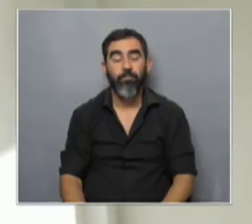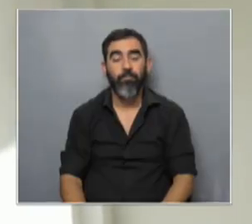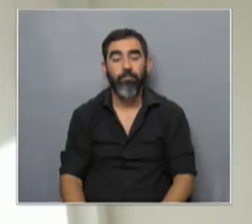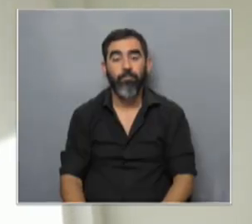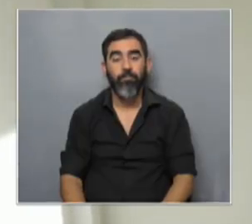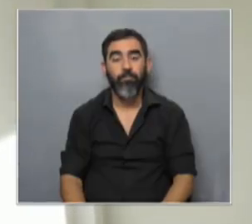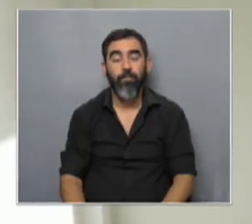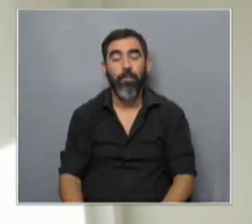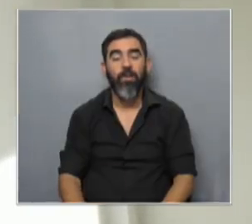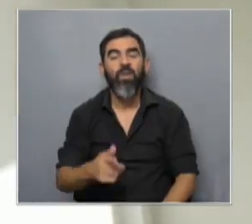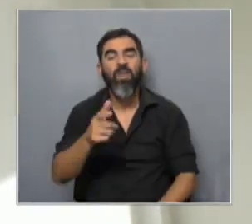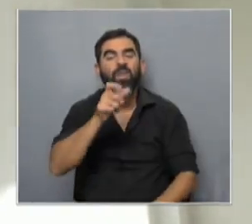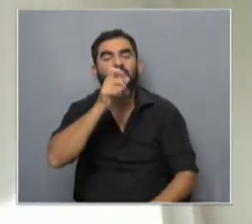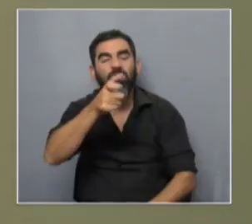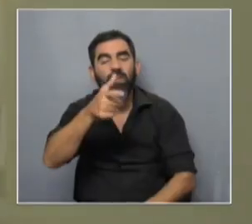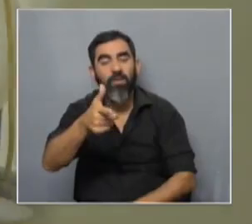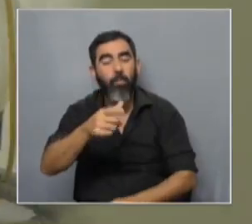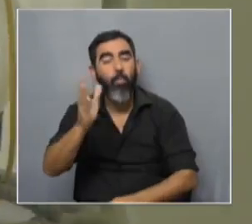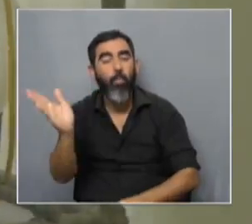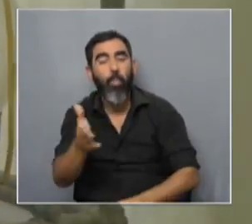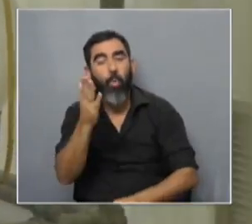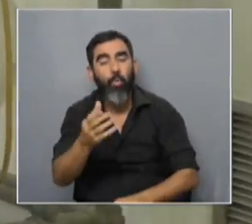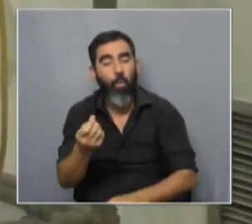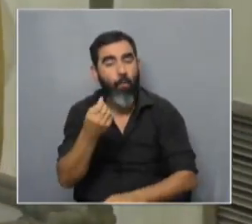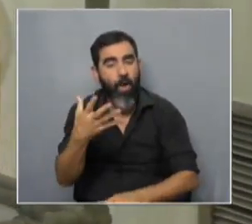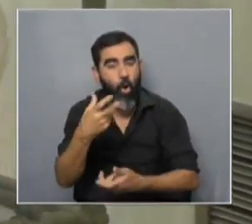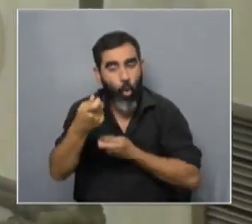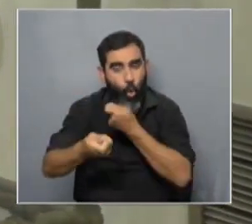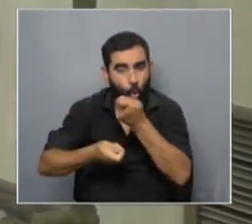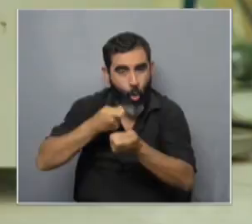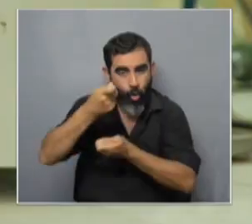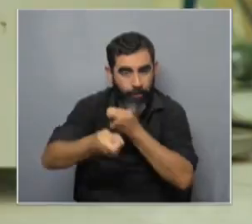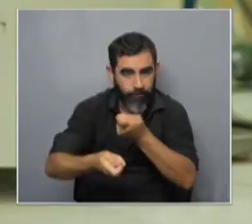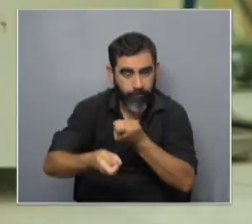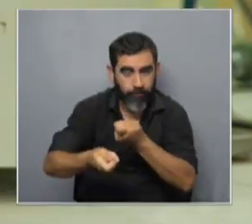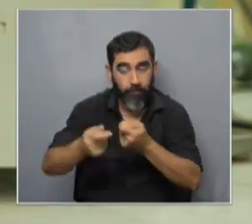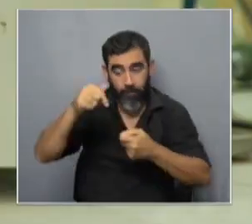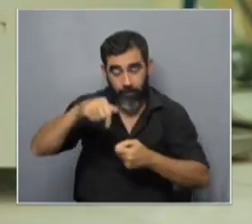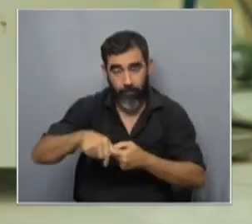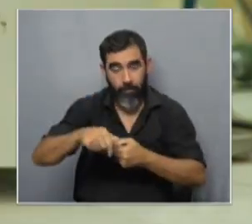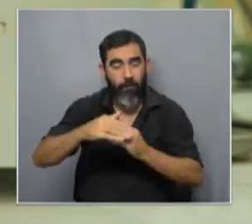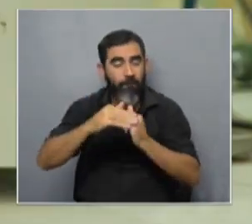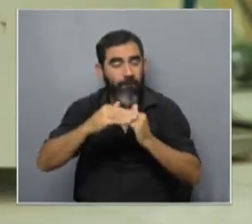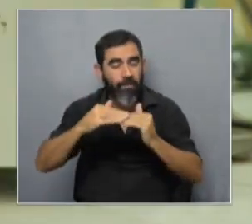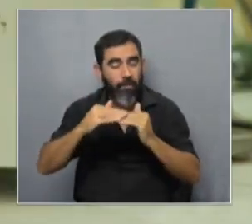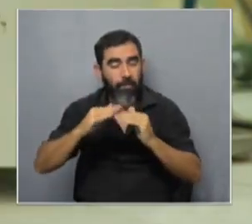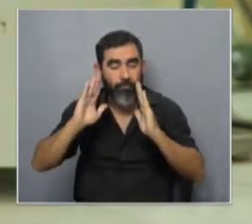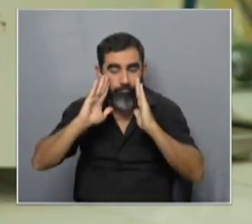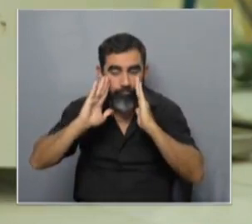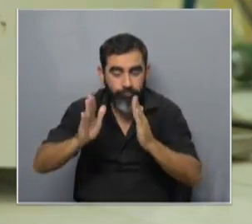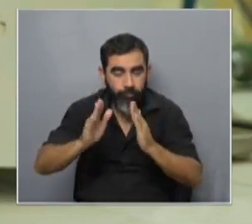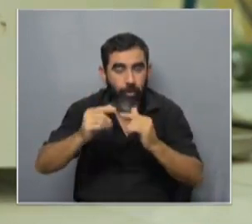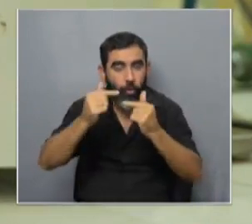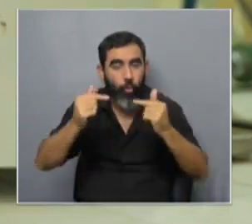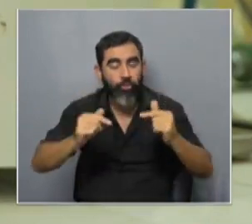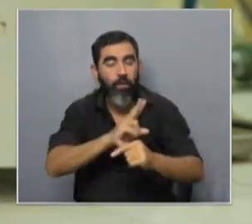química fina involucra a productos con un alto valor agregado nosotros básicamente nos dedicamos a los